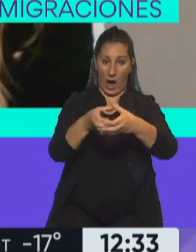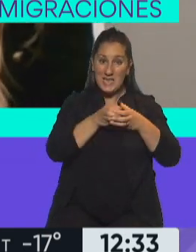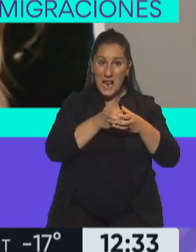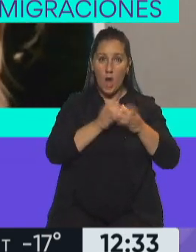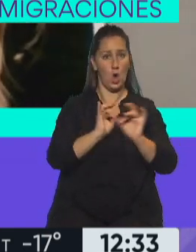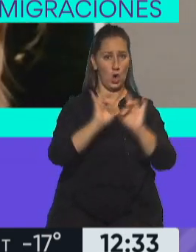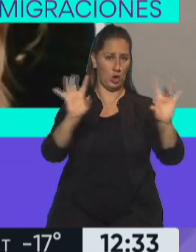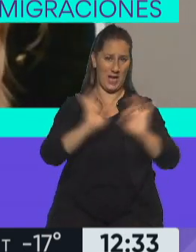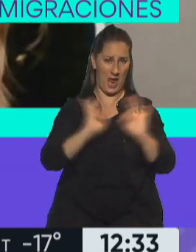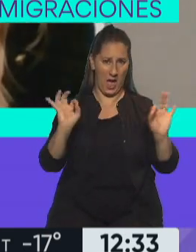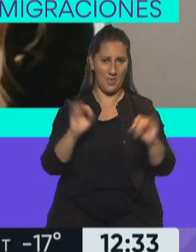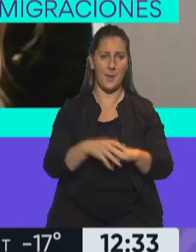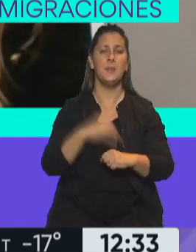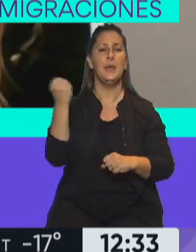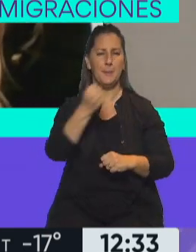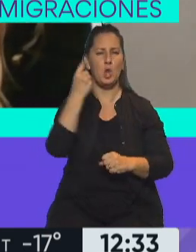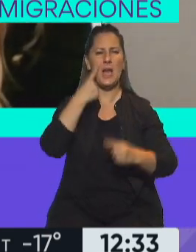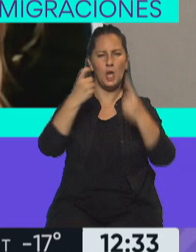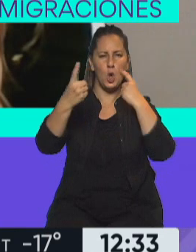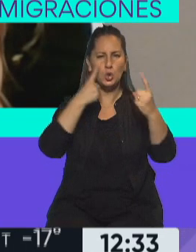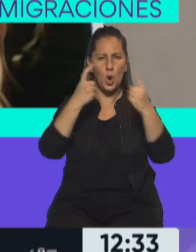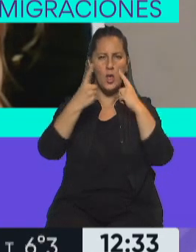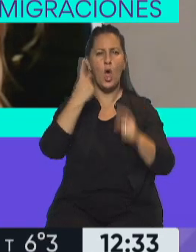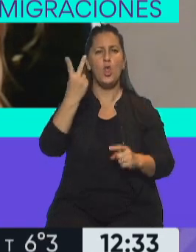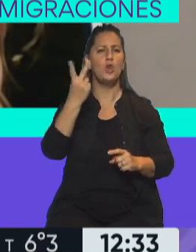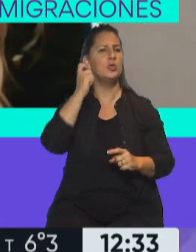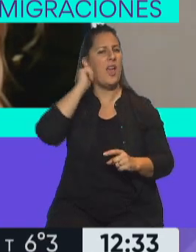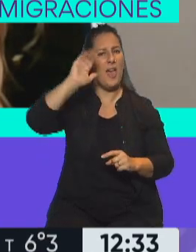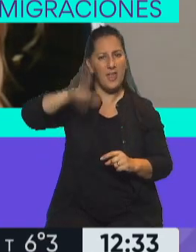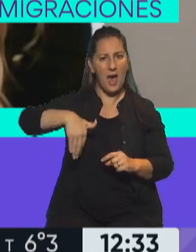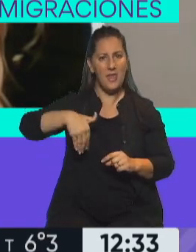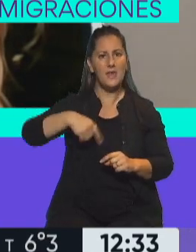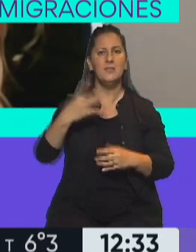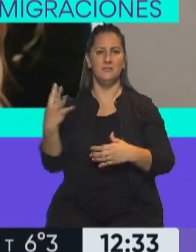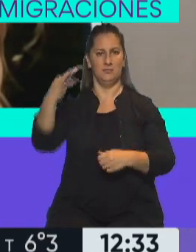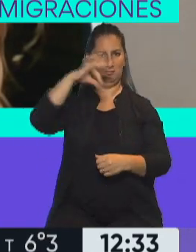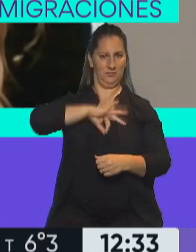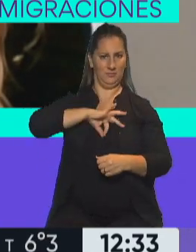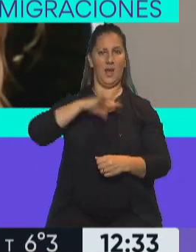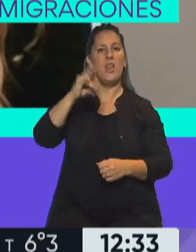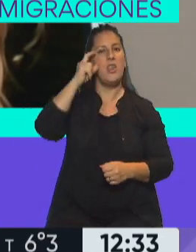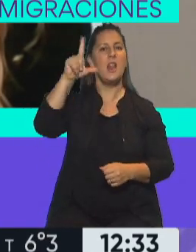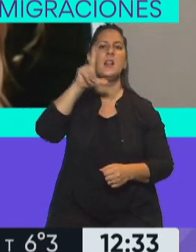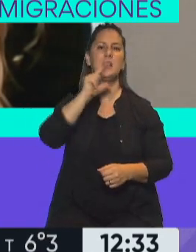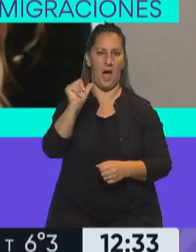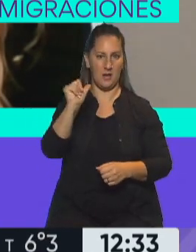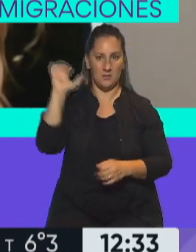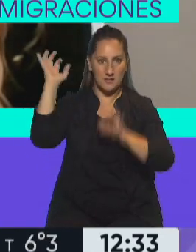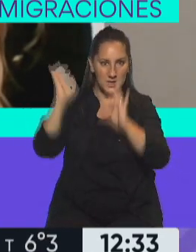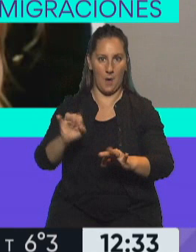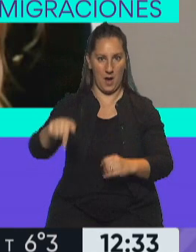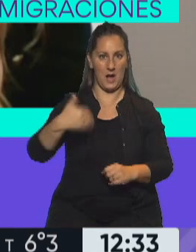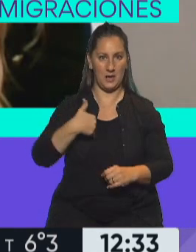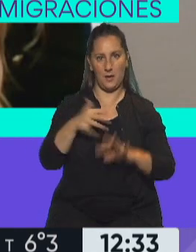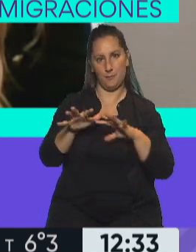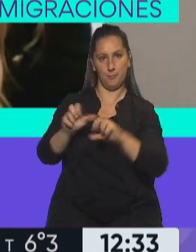Y la importancia de los controles, Florencia, este caso dos menores de edad que estaban trayendo esta variante a la República Argentina, se